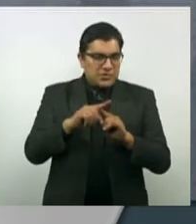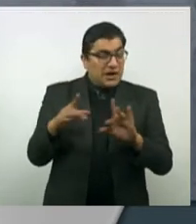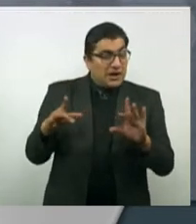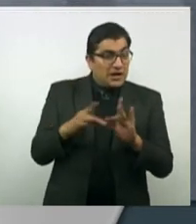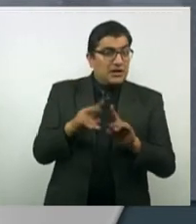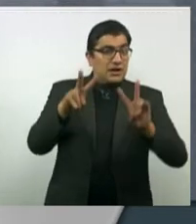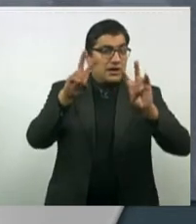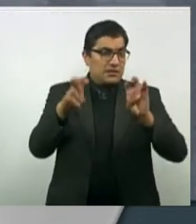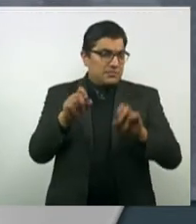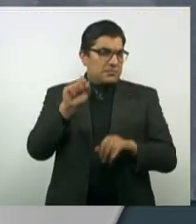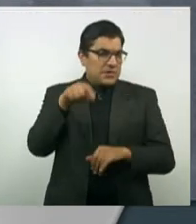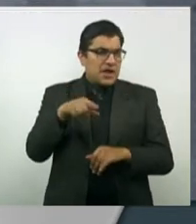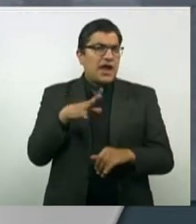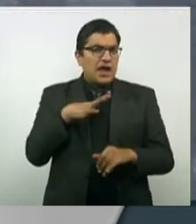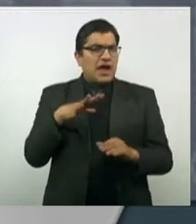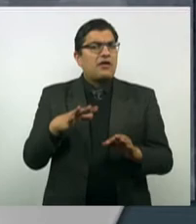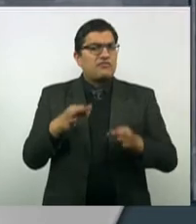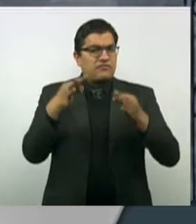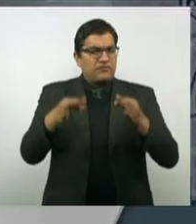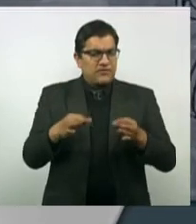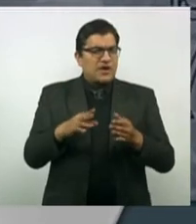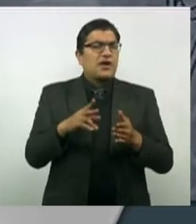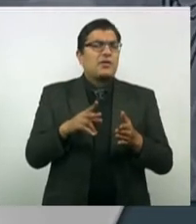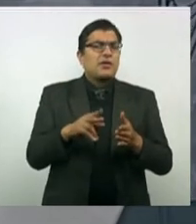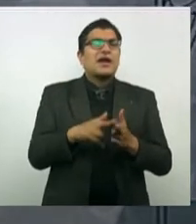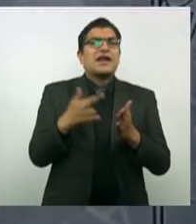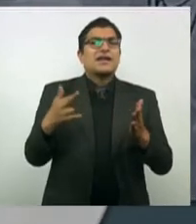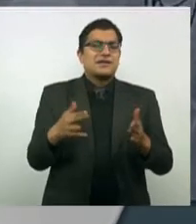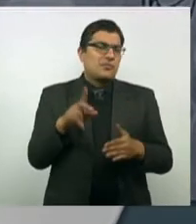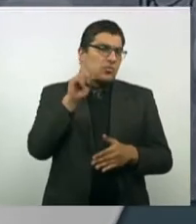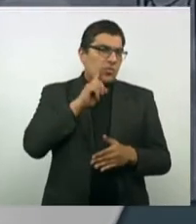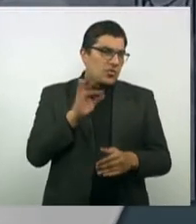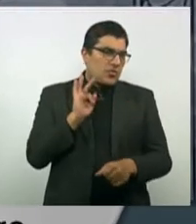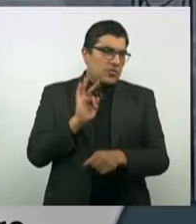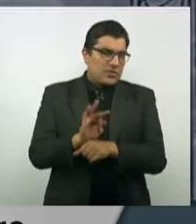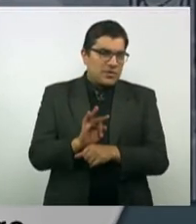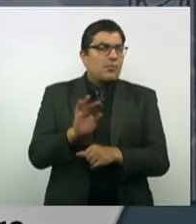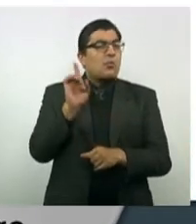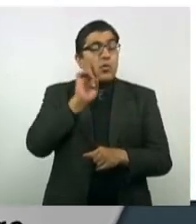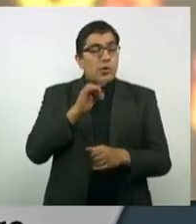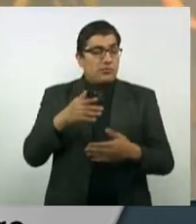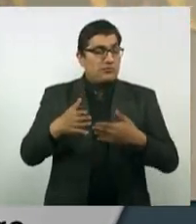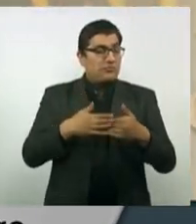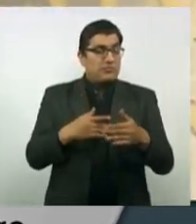también fundó una revista feminista titulada La mujer moderna.